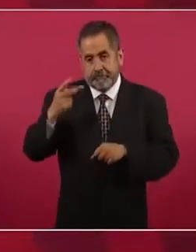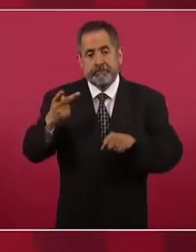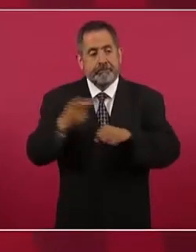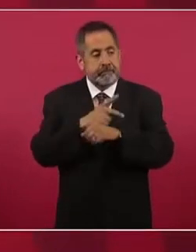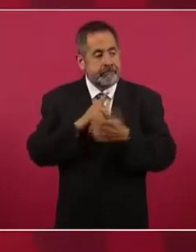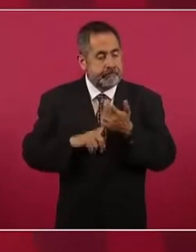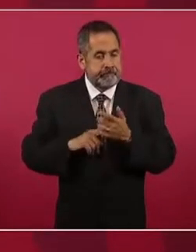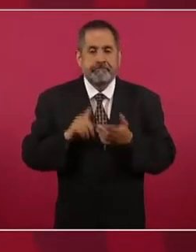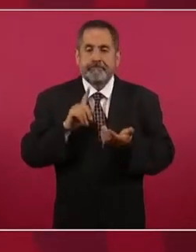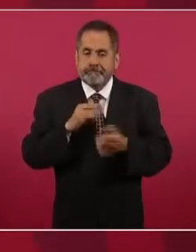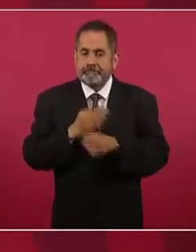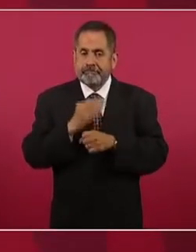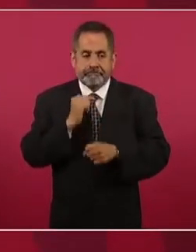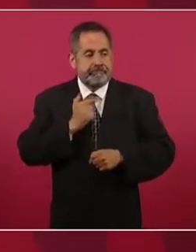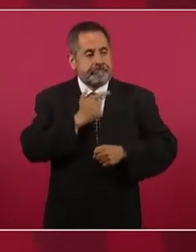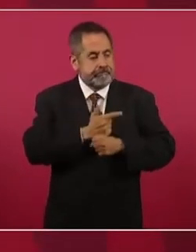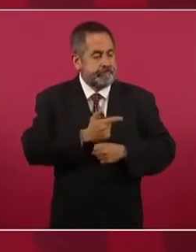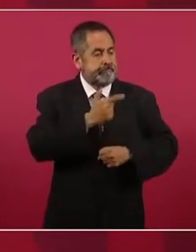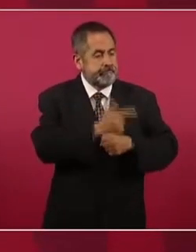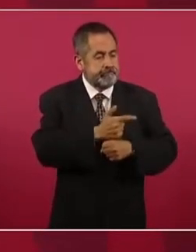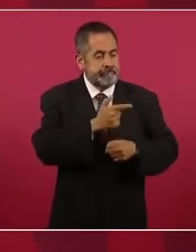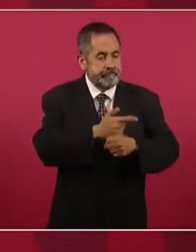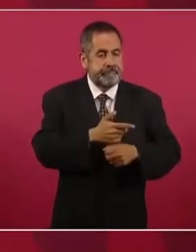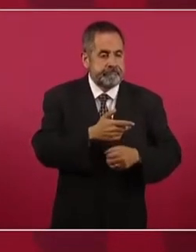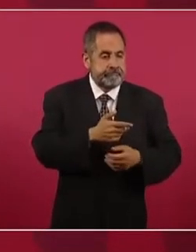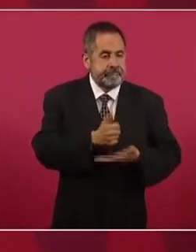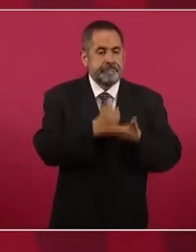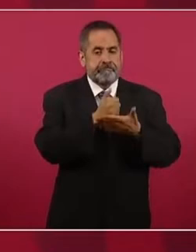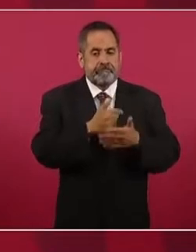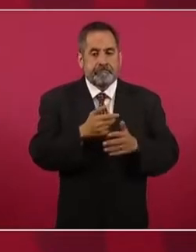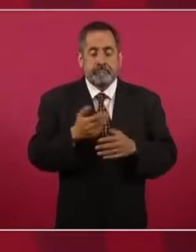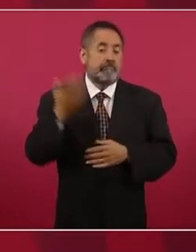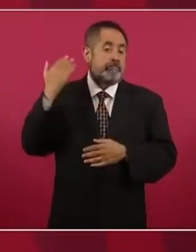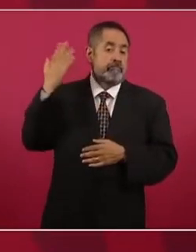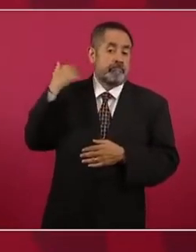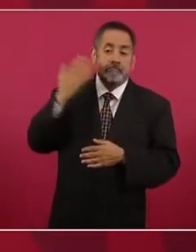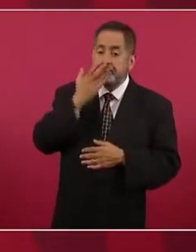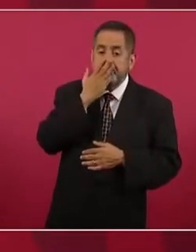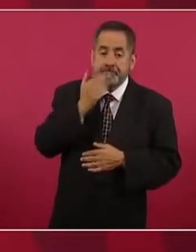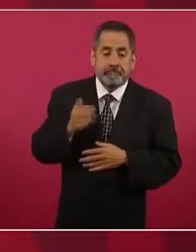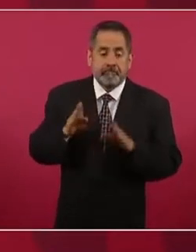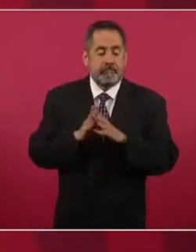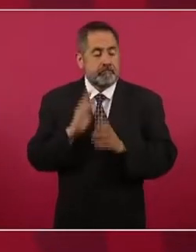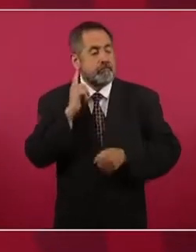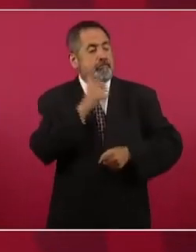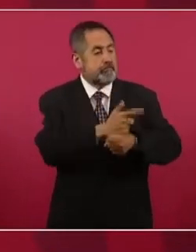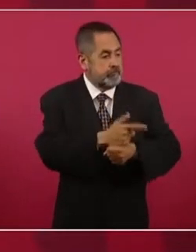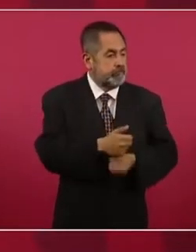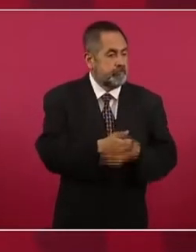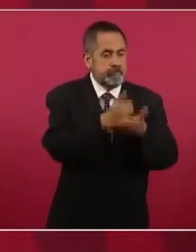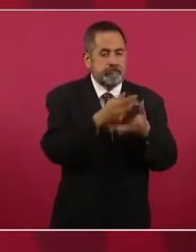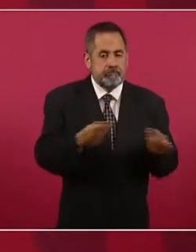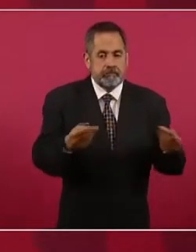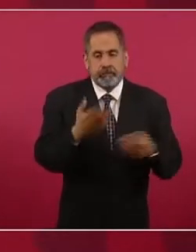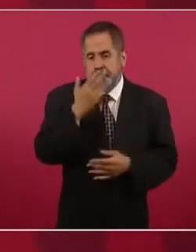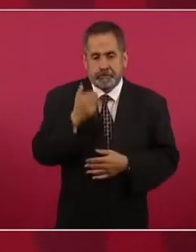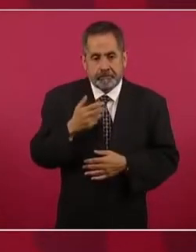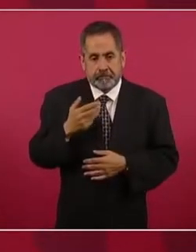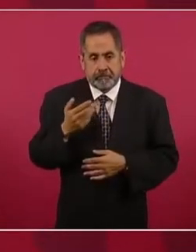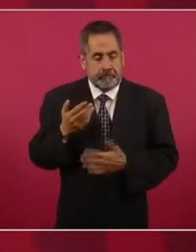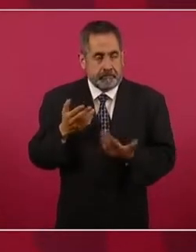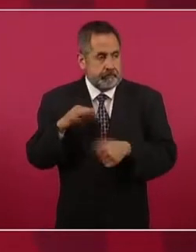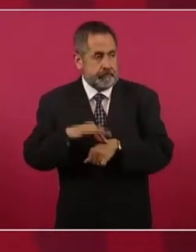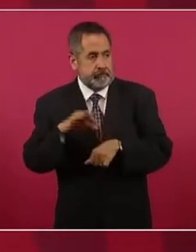detectando, porque antes no había forma, porque no habían médicos,